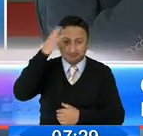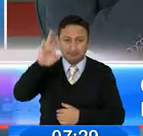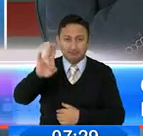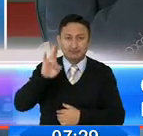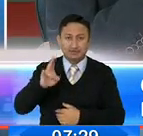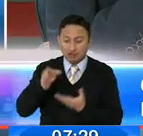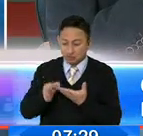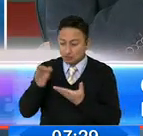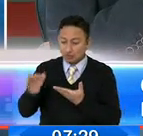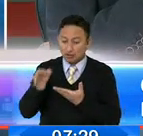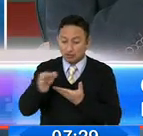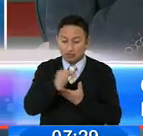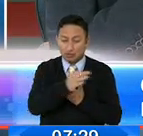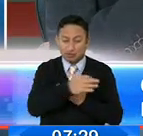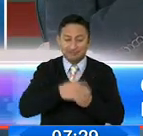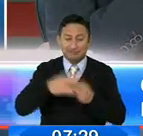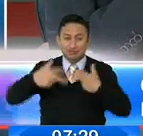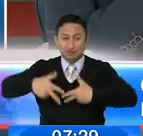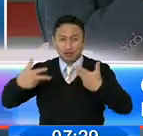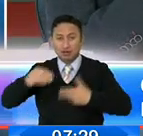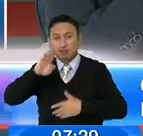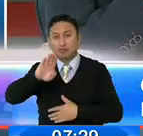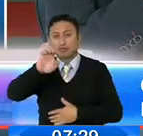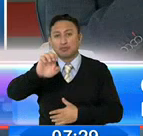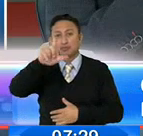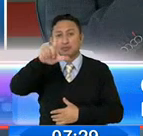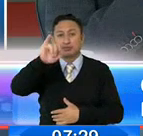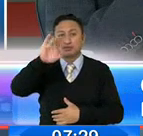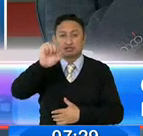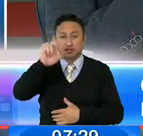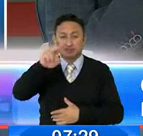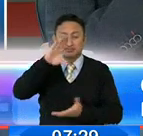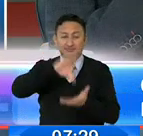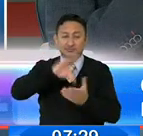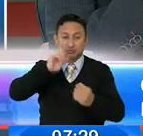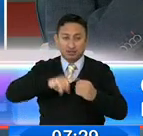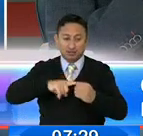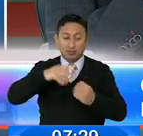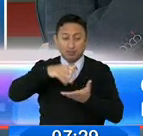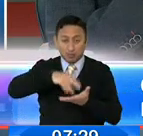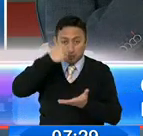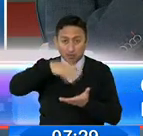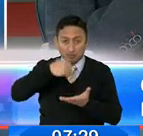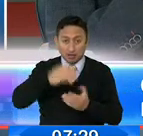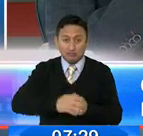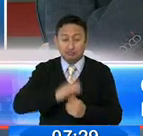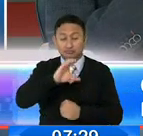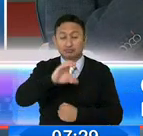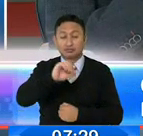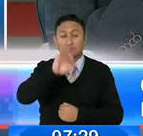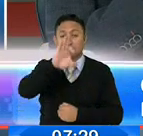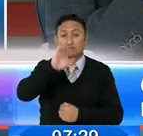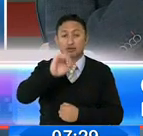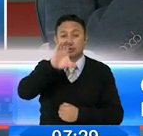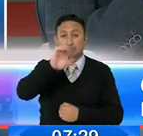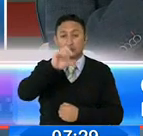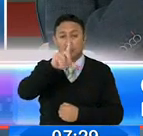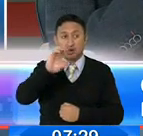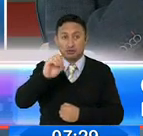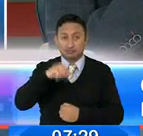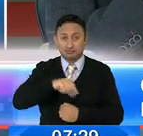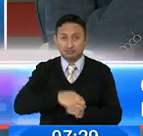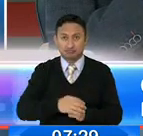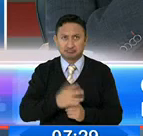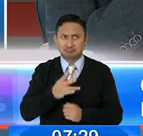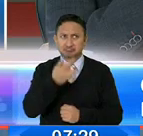Gallo, Belisario Quevedo, Calderón, Huamaní, Centro Histórico, Cotocoyao y La Magdalena. En estos, desde el 17 de julio, más o menos, le voy a